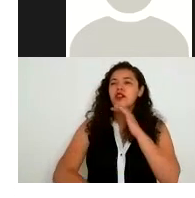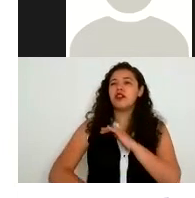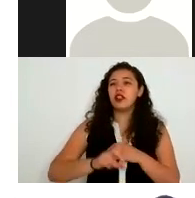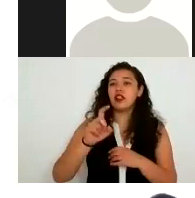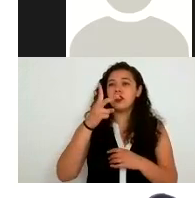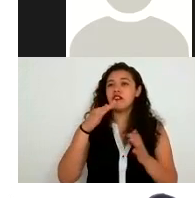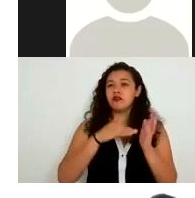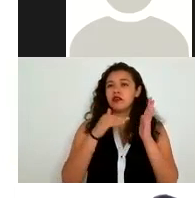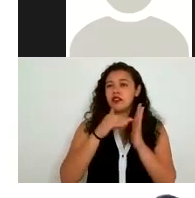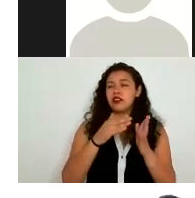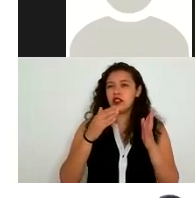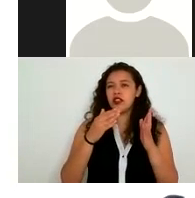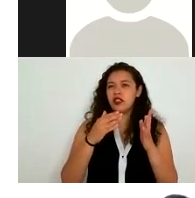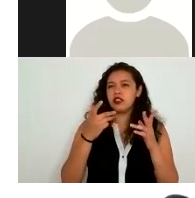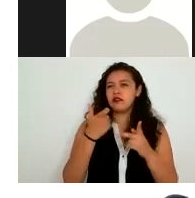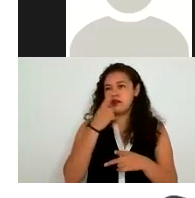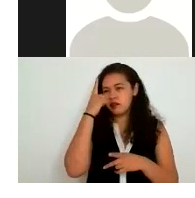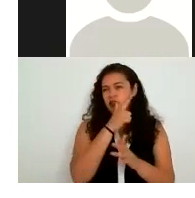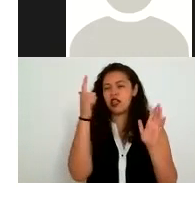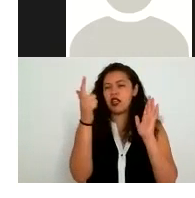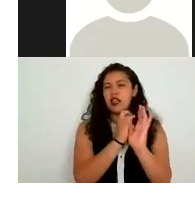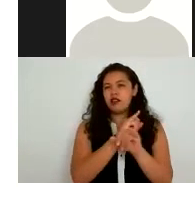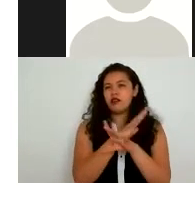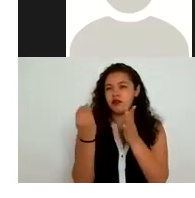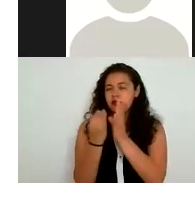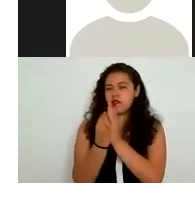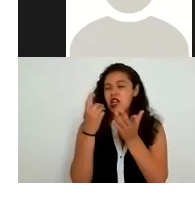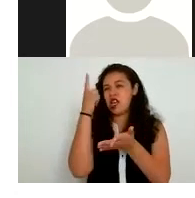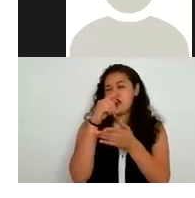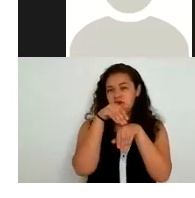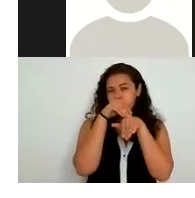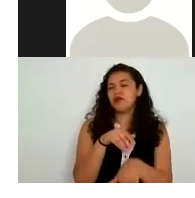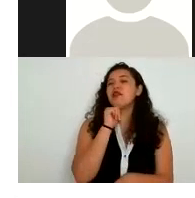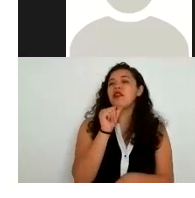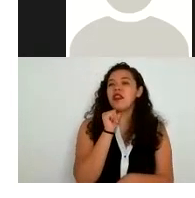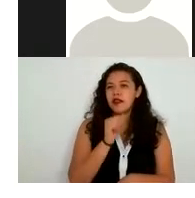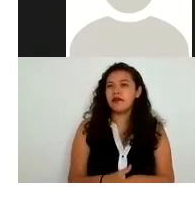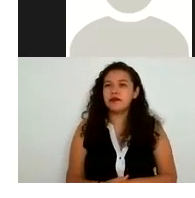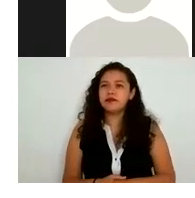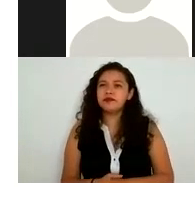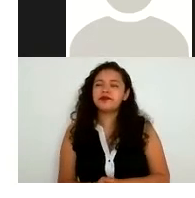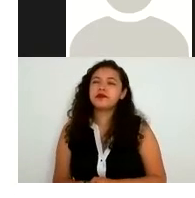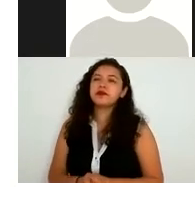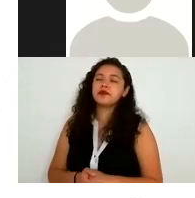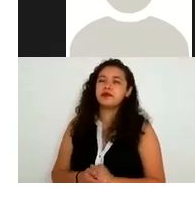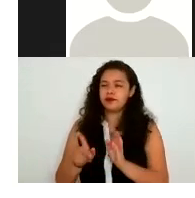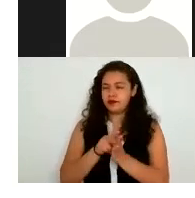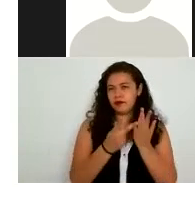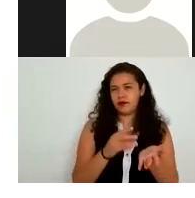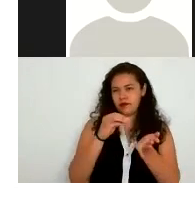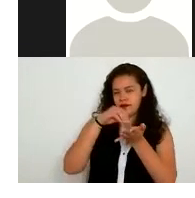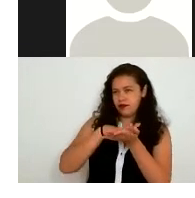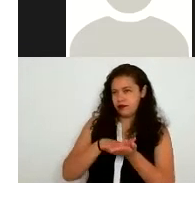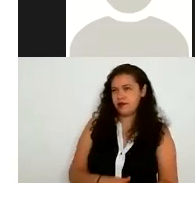infigir ley de protección de datos lo que se publicó en el Excel y bueno aquí lo importante